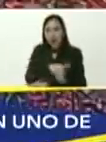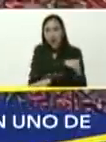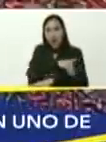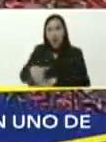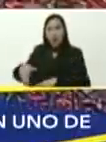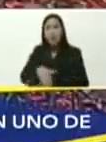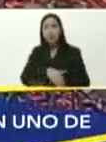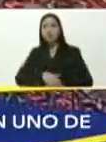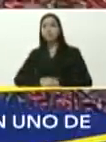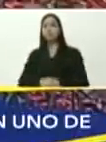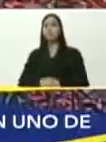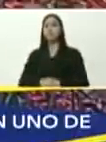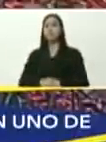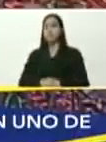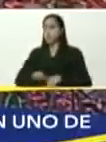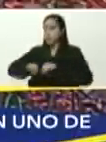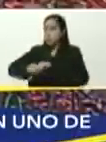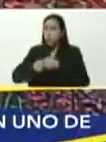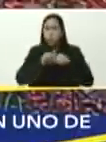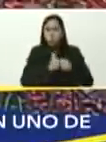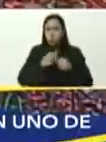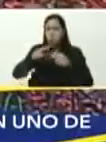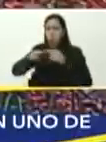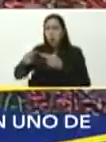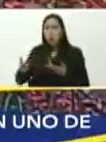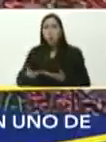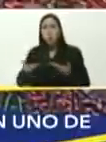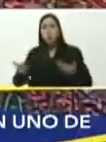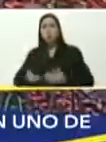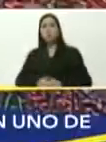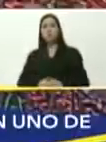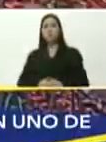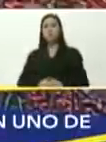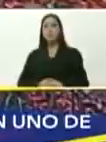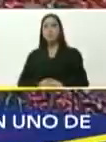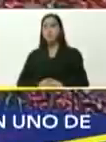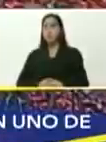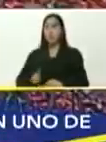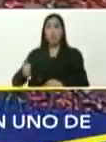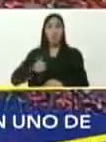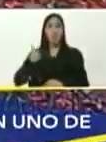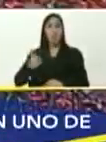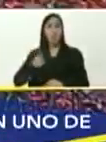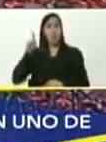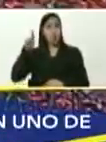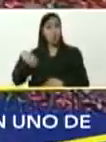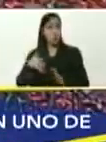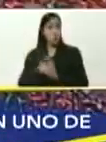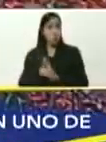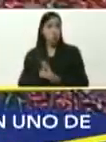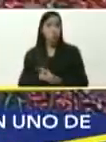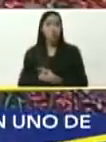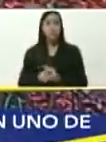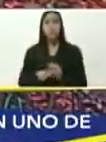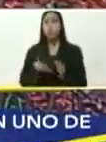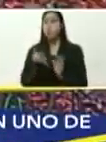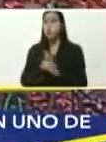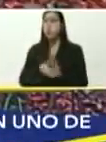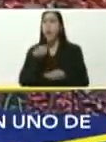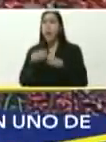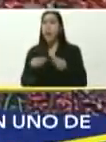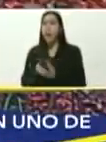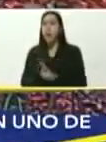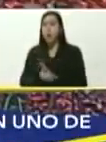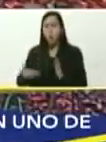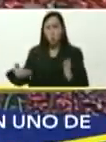tratar de dañar, lo que se ha construido, o a tratar de aprovecharse, Pepe, de lo que ellos han hecho, con